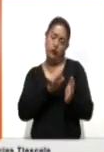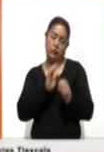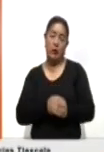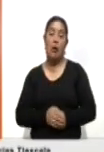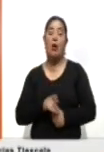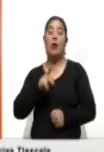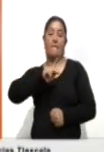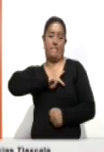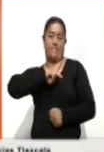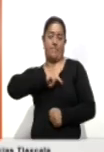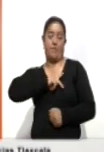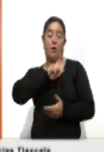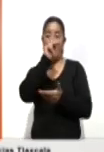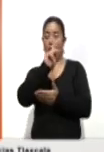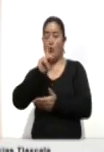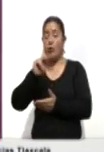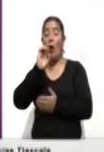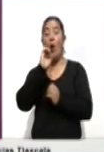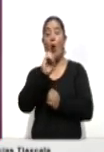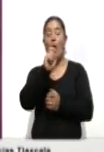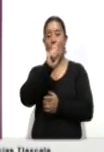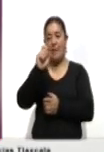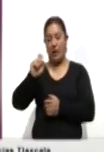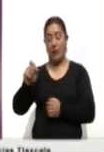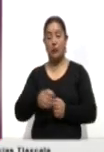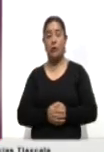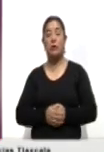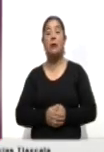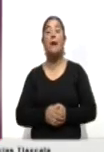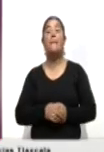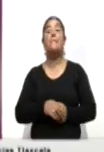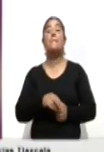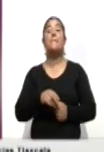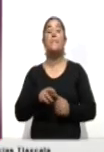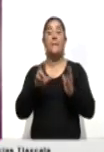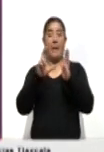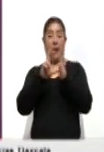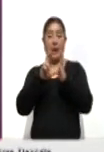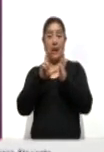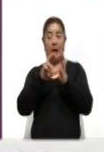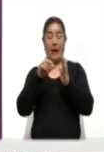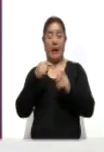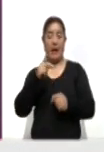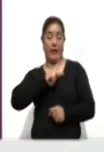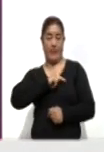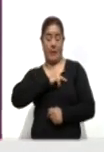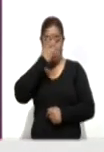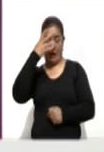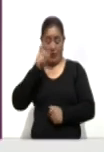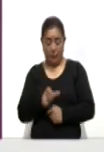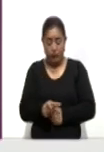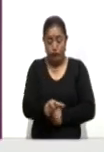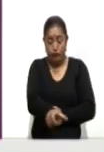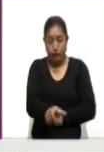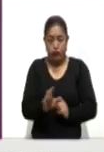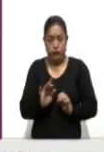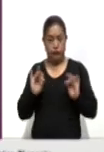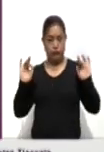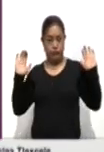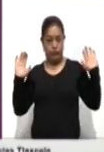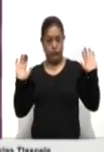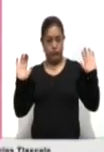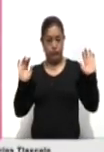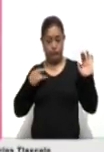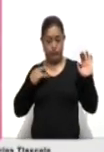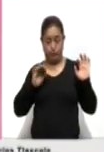marcador propio, colocar la credencial en la mesa evitando contacto mano a mano, asistir a la casilla asignada y